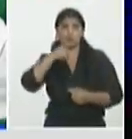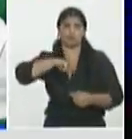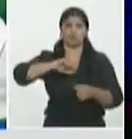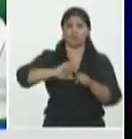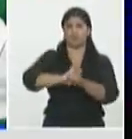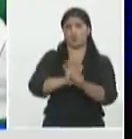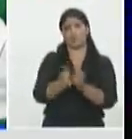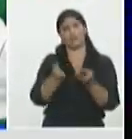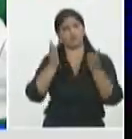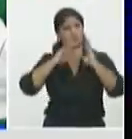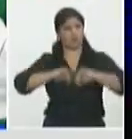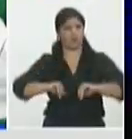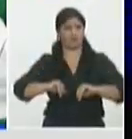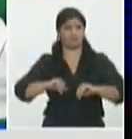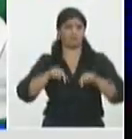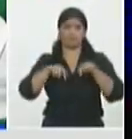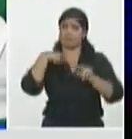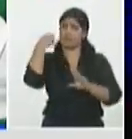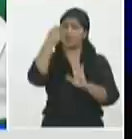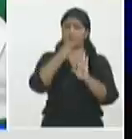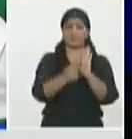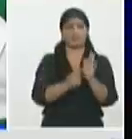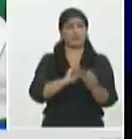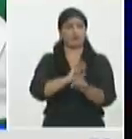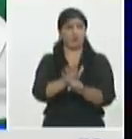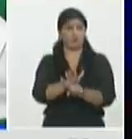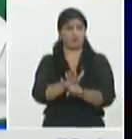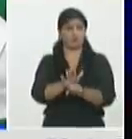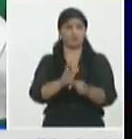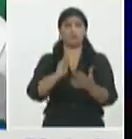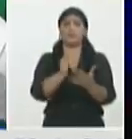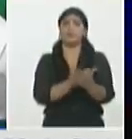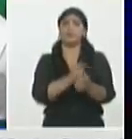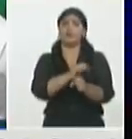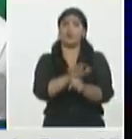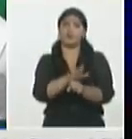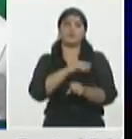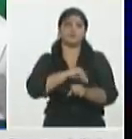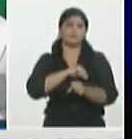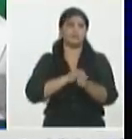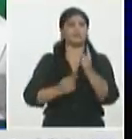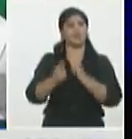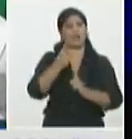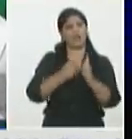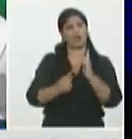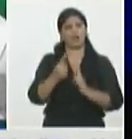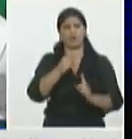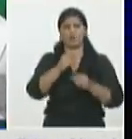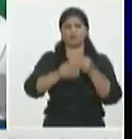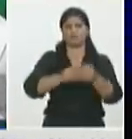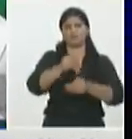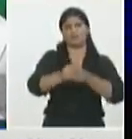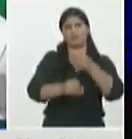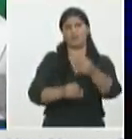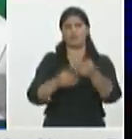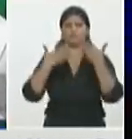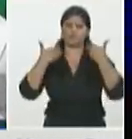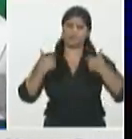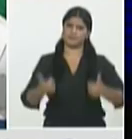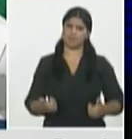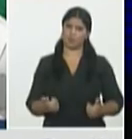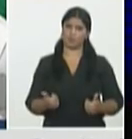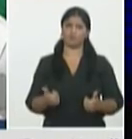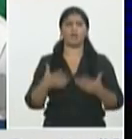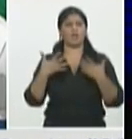a los que se diagnosticaron y ya con este comportamiento de las altas ayer pues se han